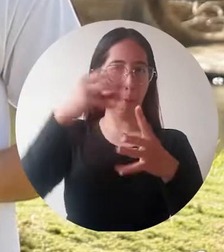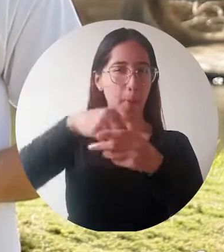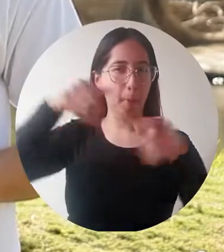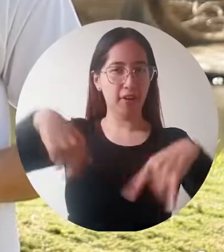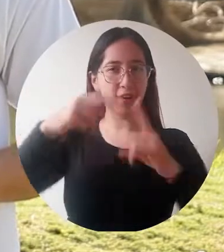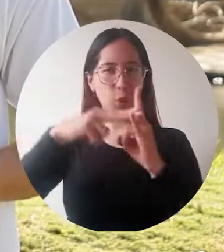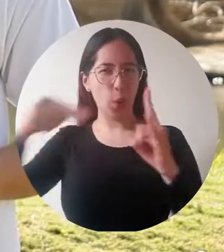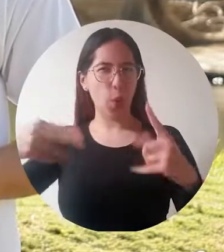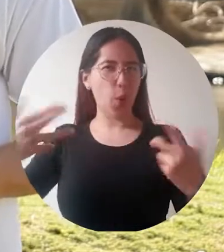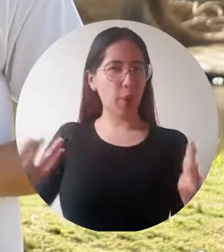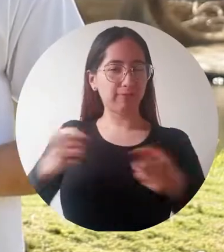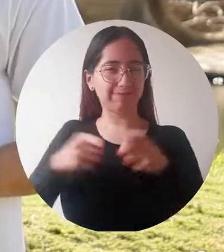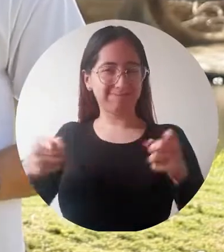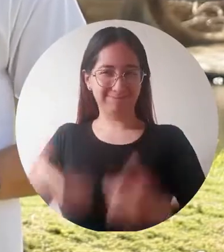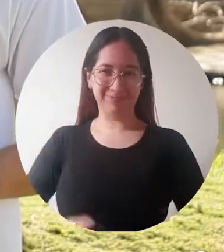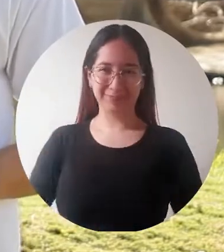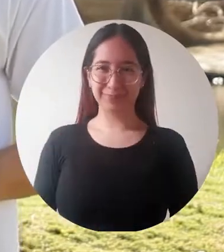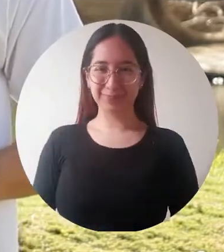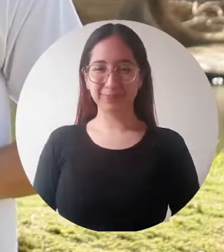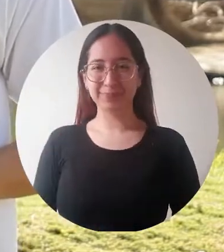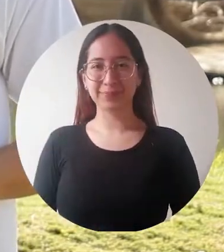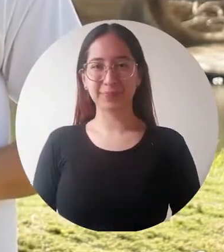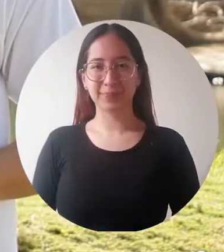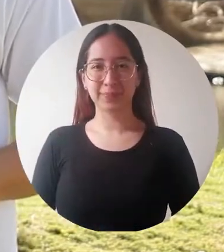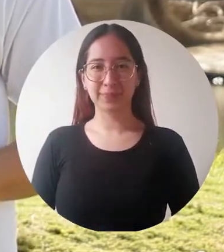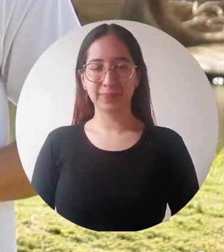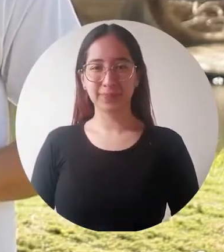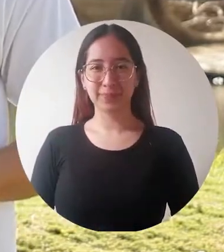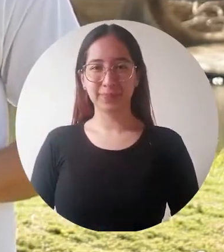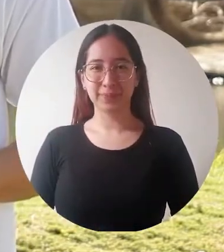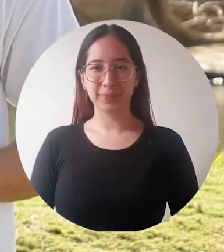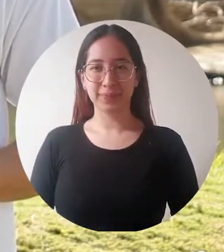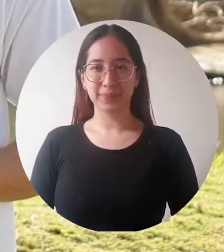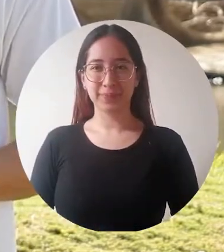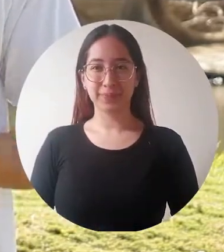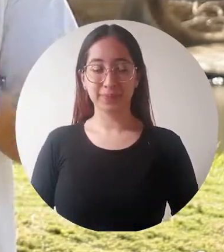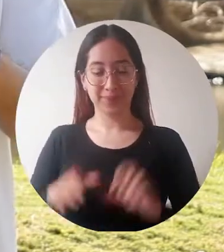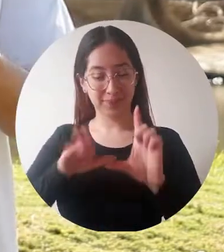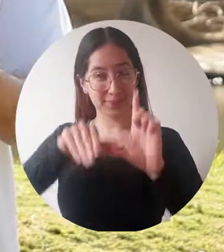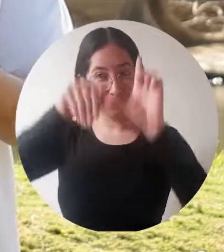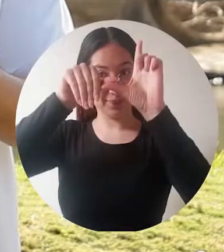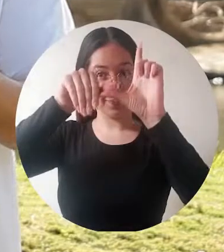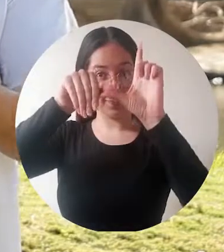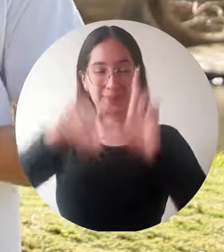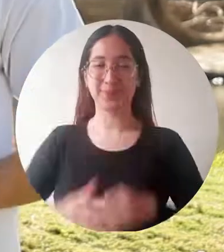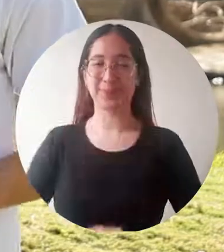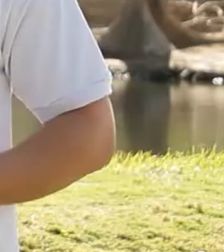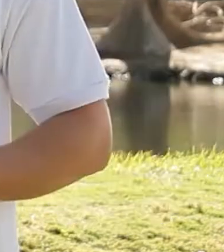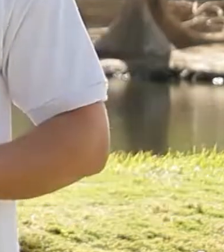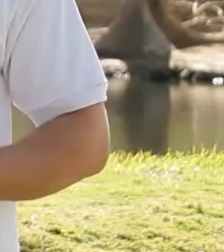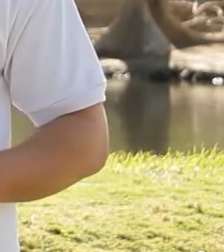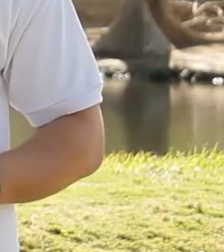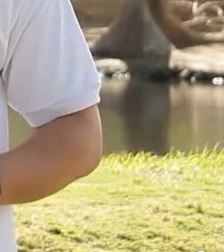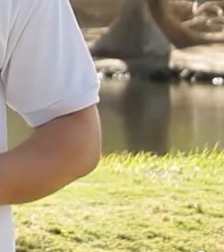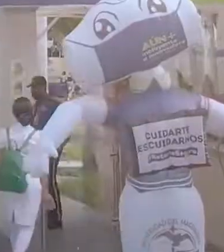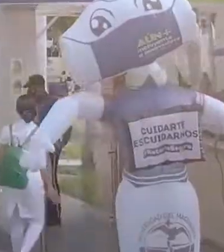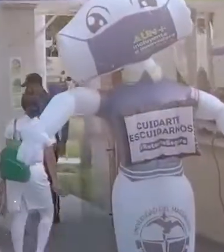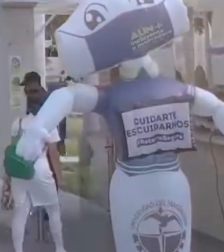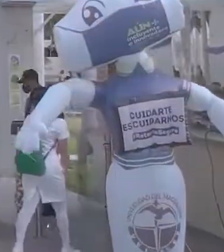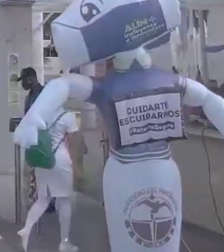minutos para que conozcan detalles sobre el acontecer institucional de nuestra alma mater. Ya comienza El Campus TV.